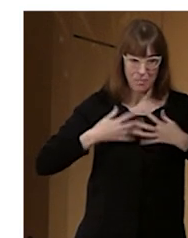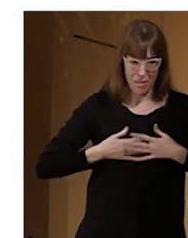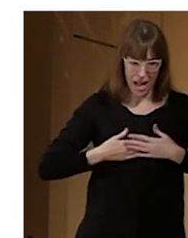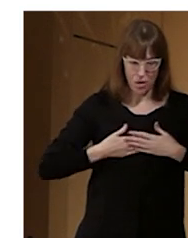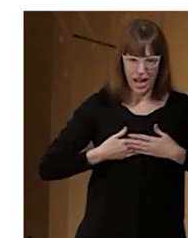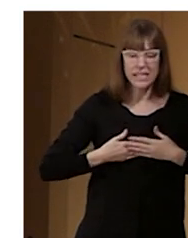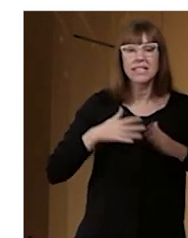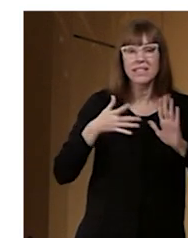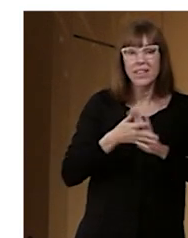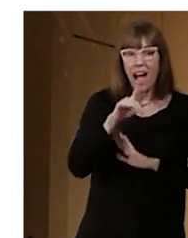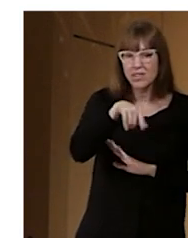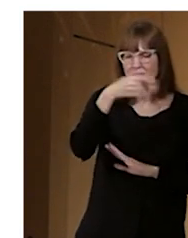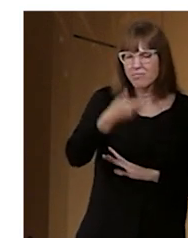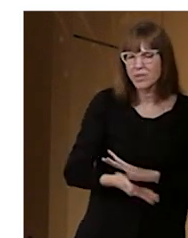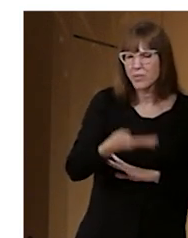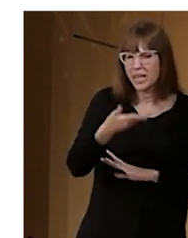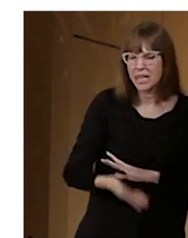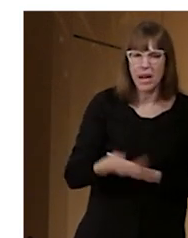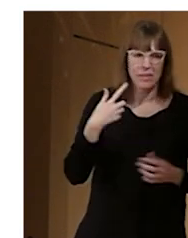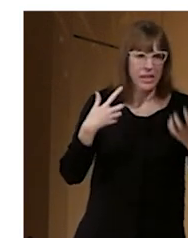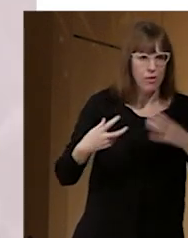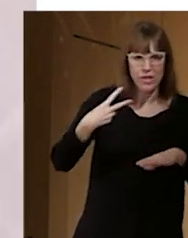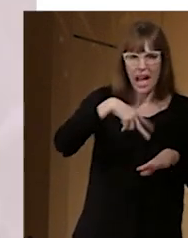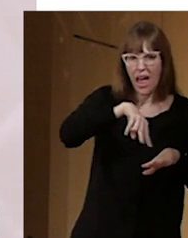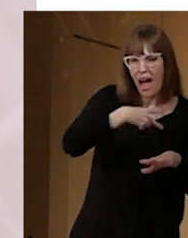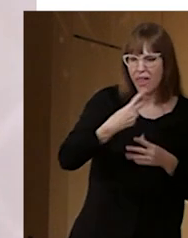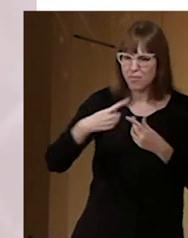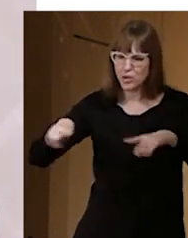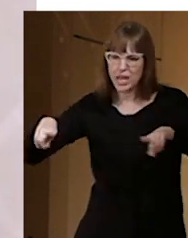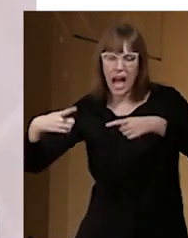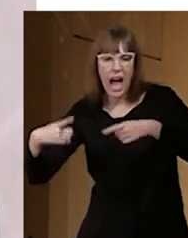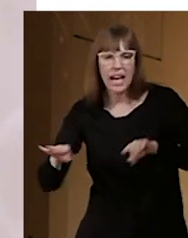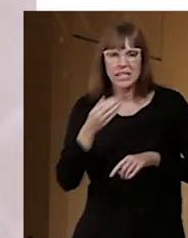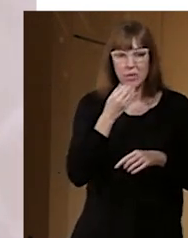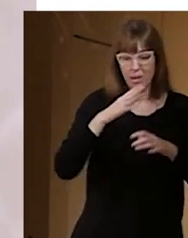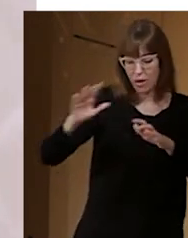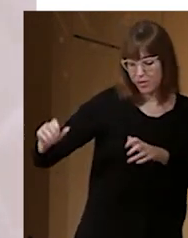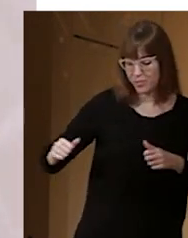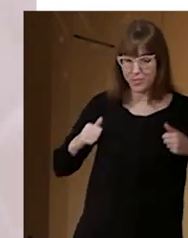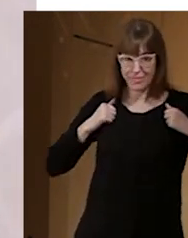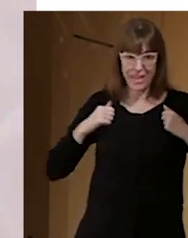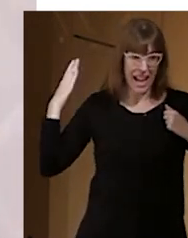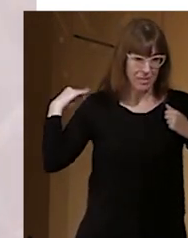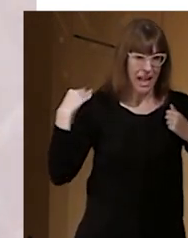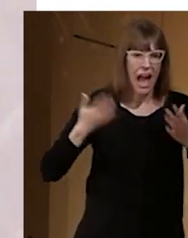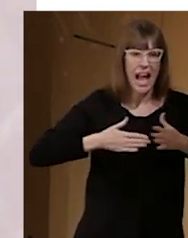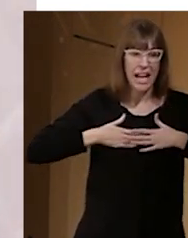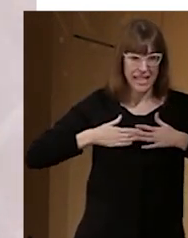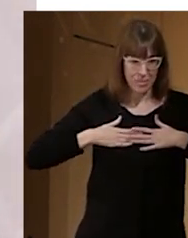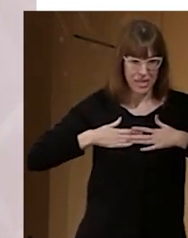danza que les permite estos dispositivos que se pueden poner en la espalda, en el pecho, también hay brazaletes,